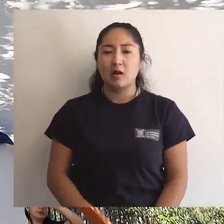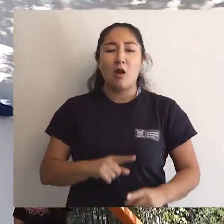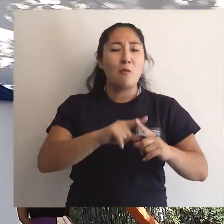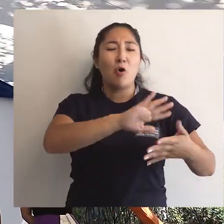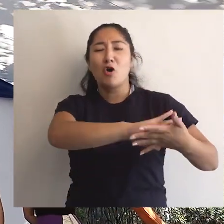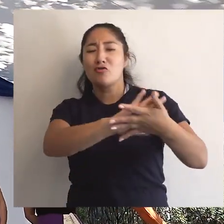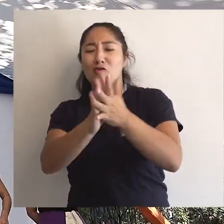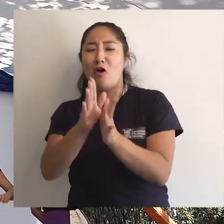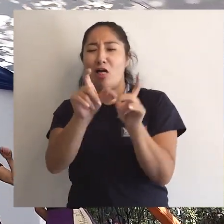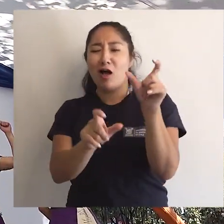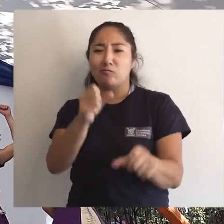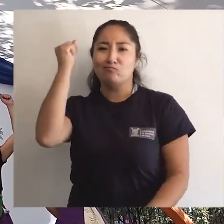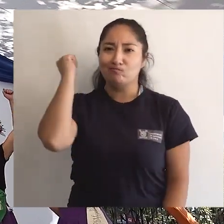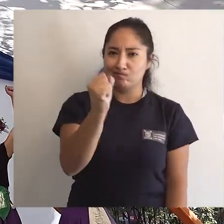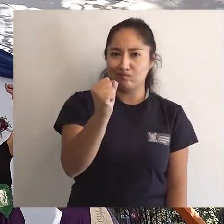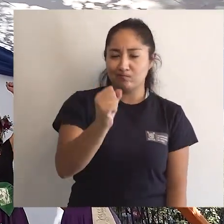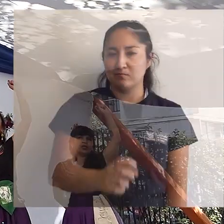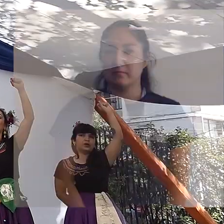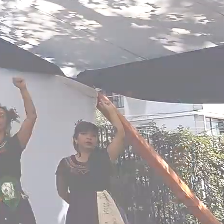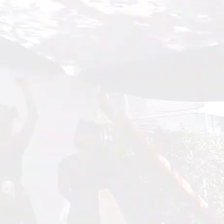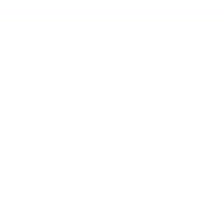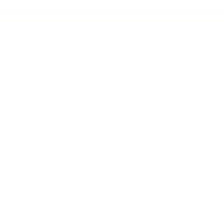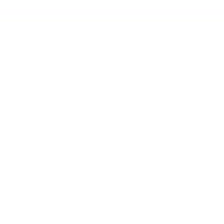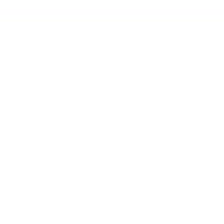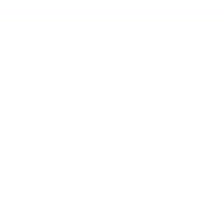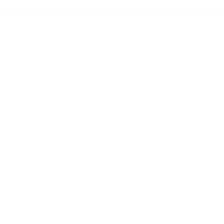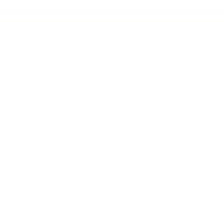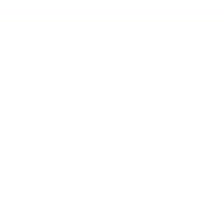Y por todas las que han asesinado.